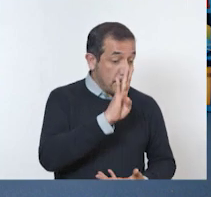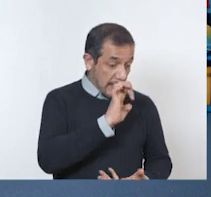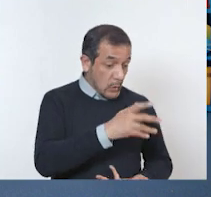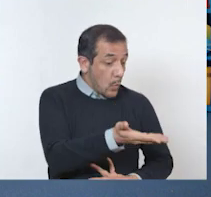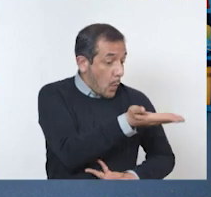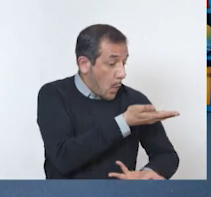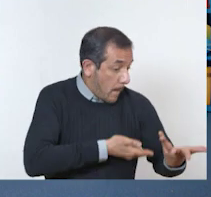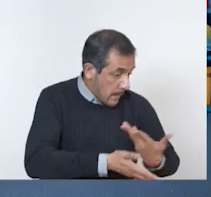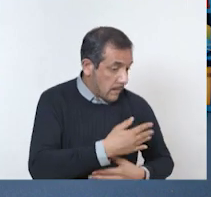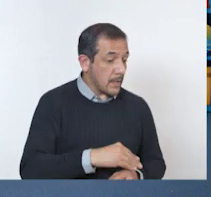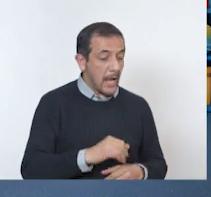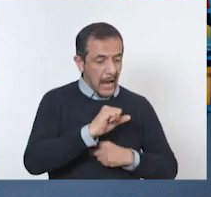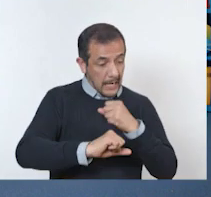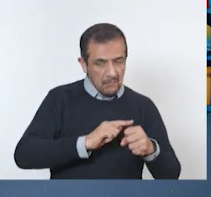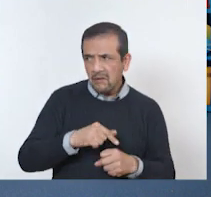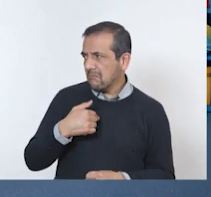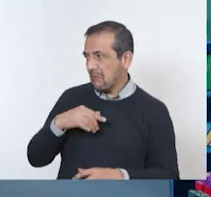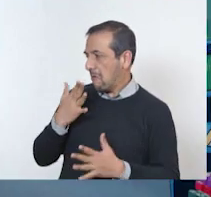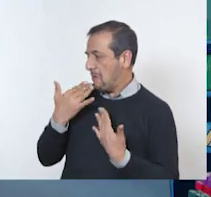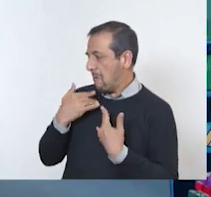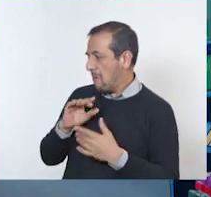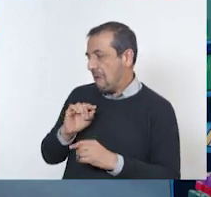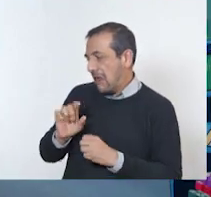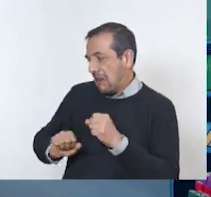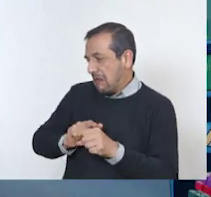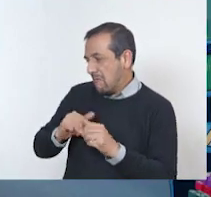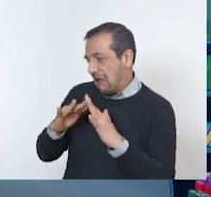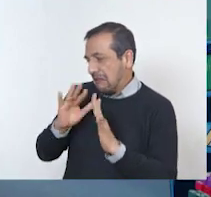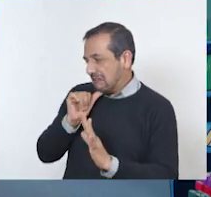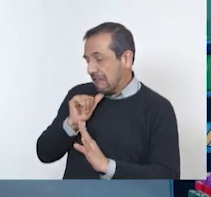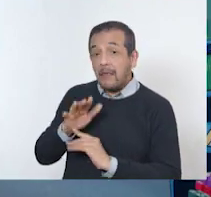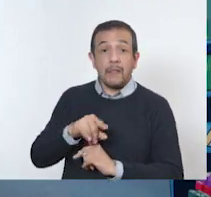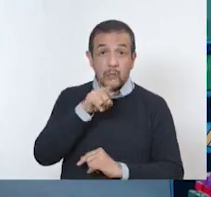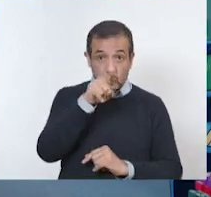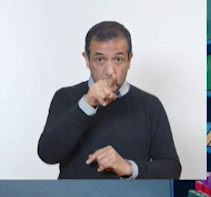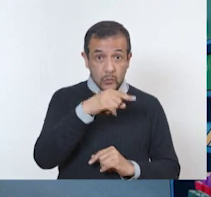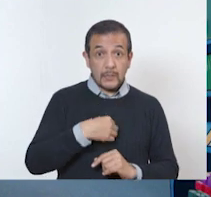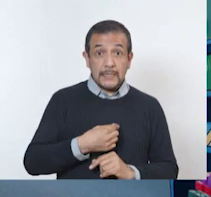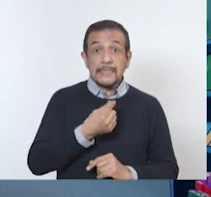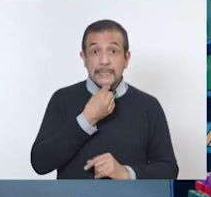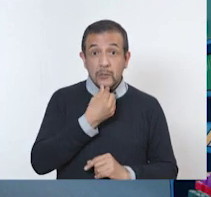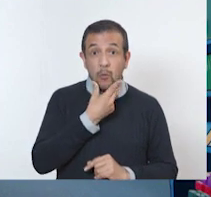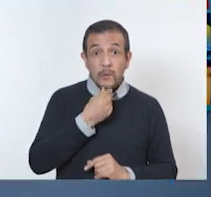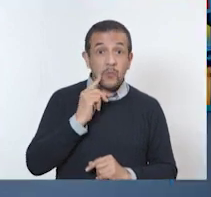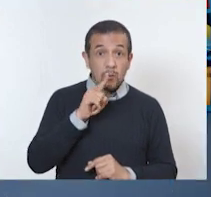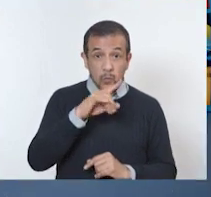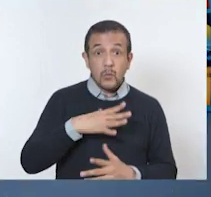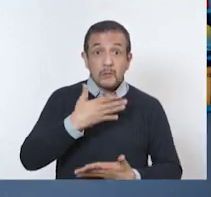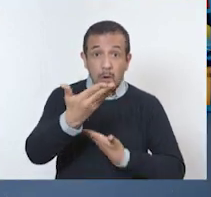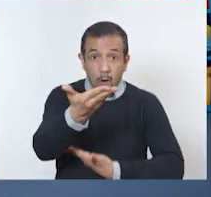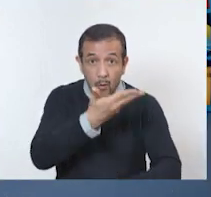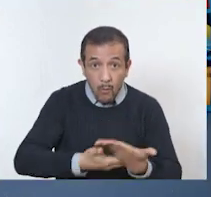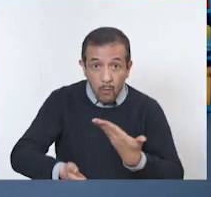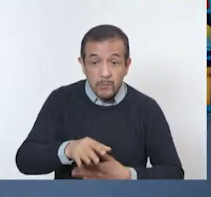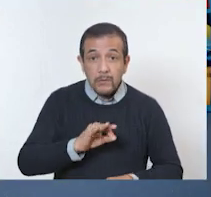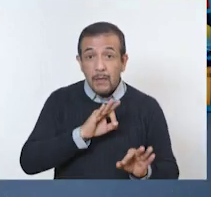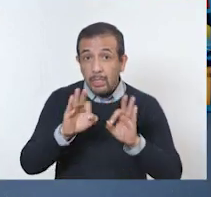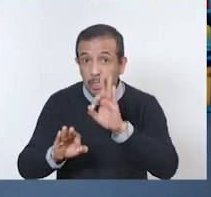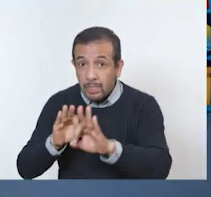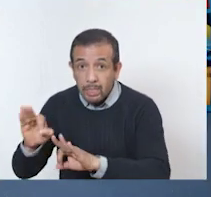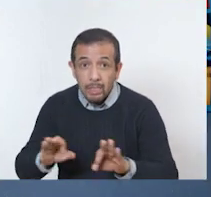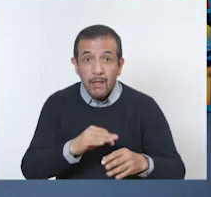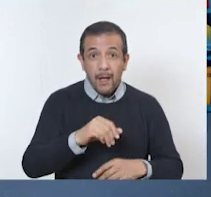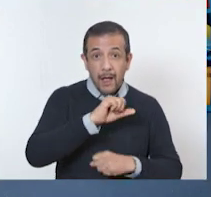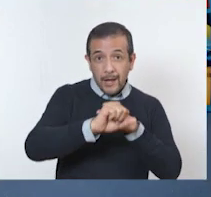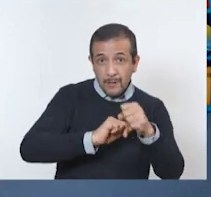¡Bien! ¡Bien! ¡Bien! Niñas y niños, ¿ustedes conviven con animales? Claro, tienes razón. De hecho, sí